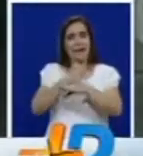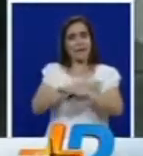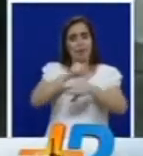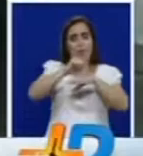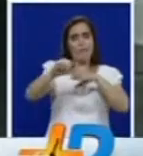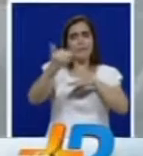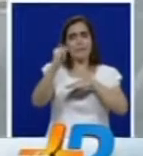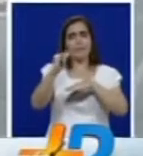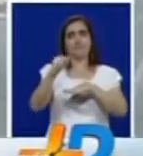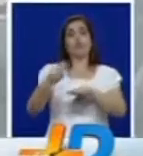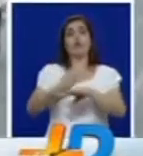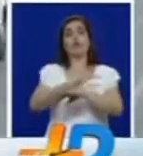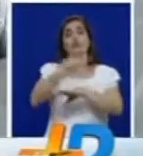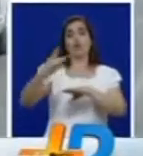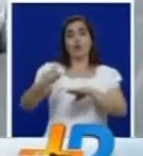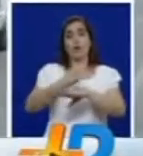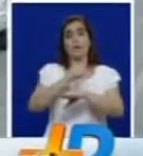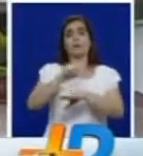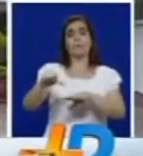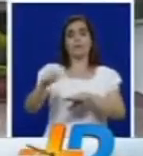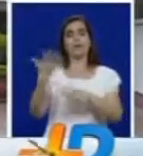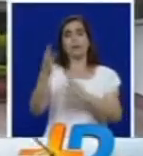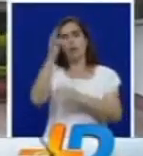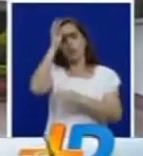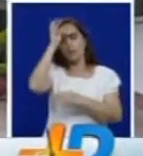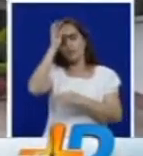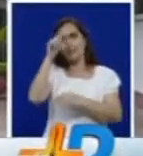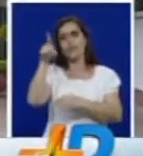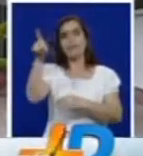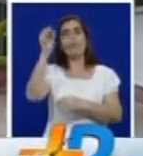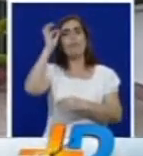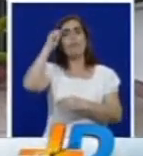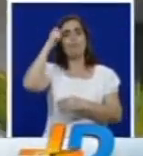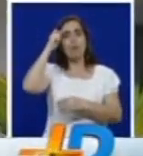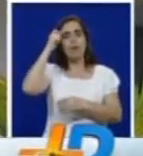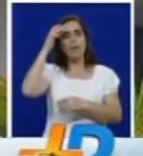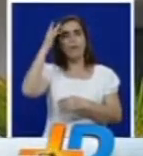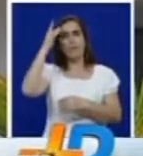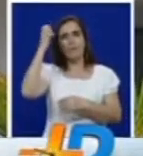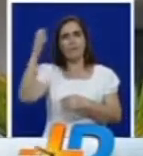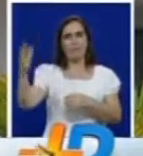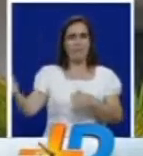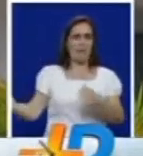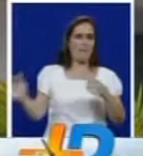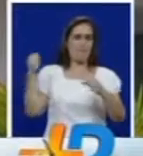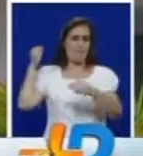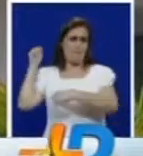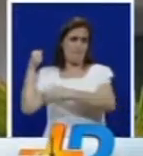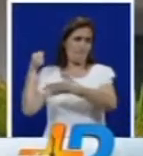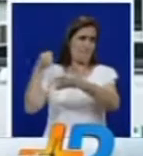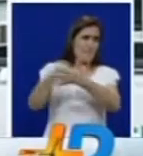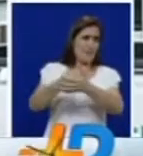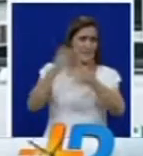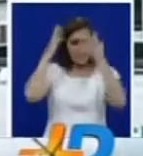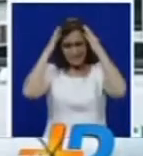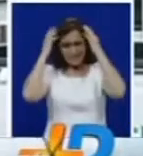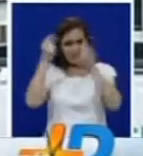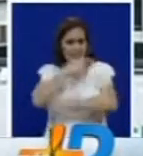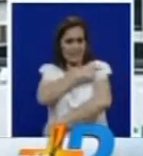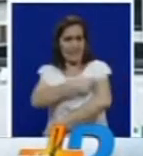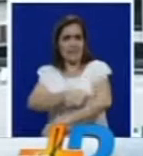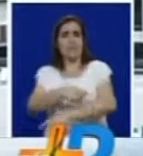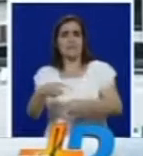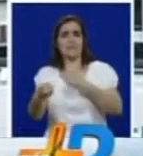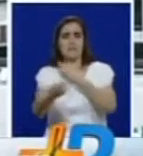quirúrgica que duró más de dos horas en el hospital San José de Buga donde llegó con una lesión cráneoencefálica y fracturas en su brazo